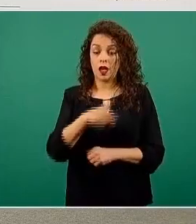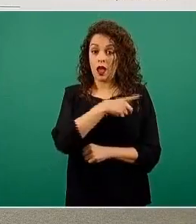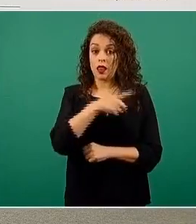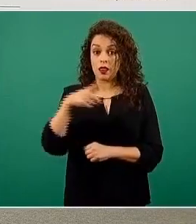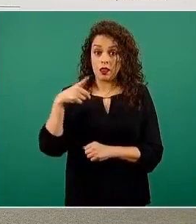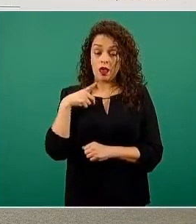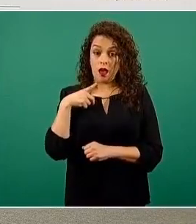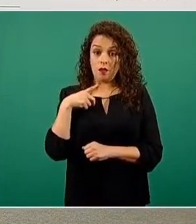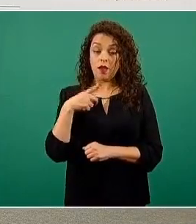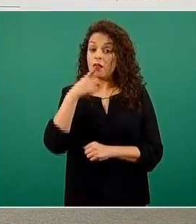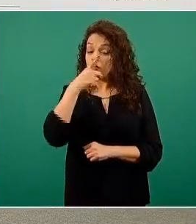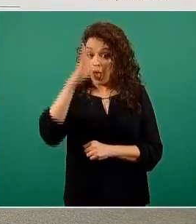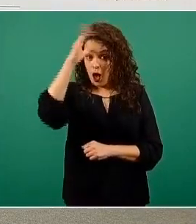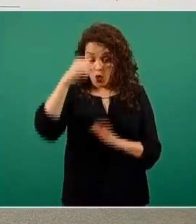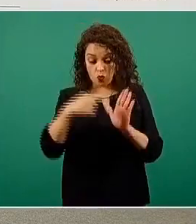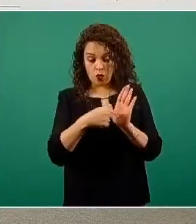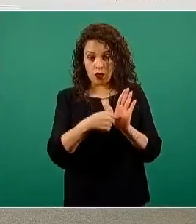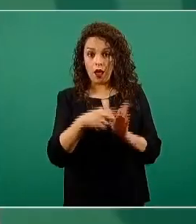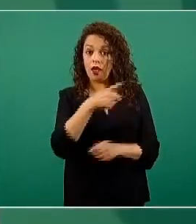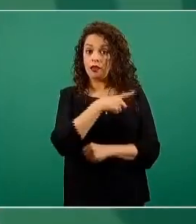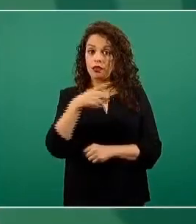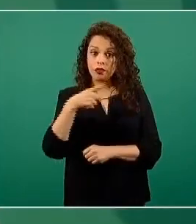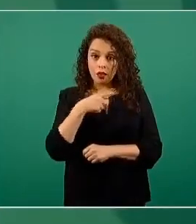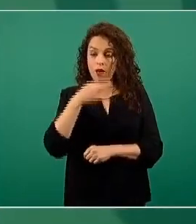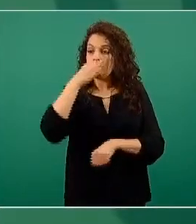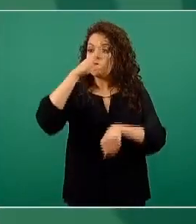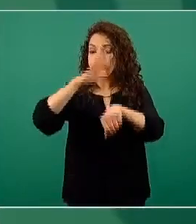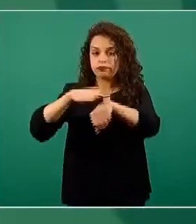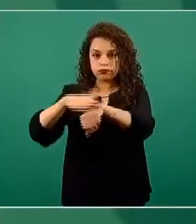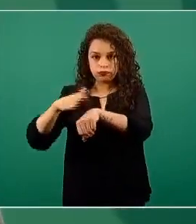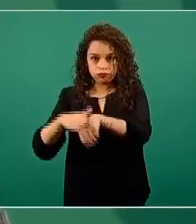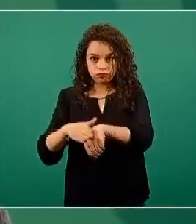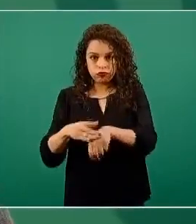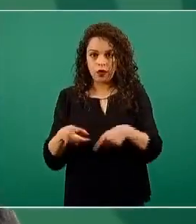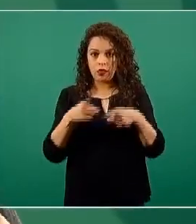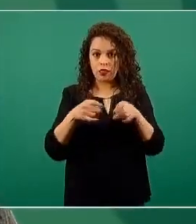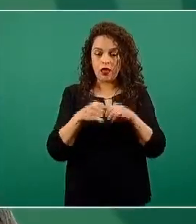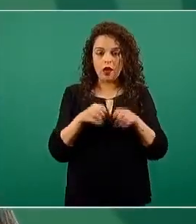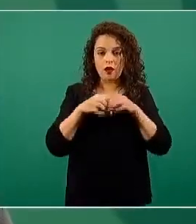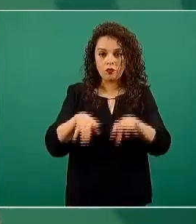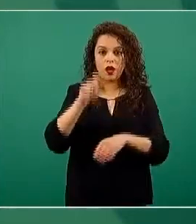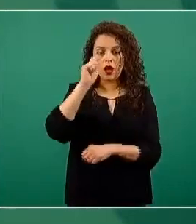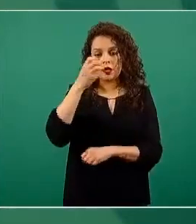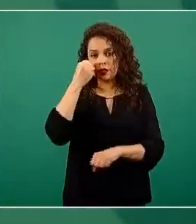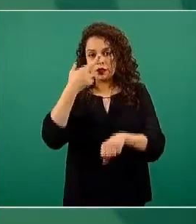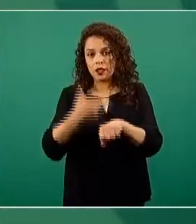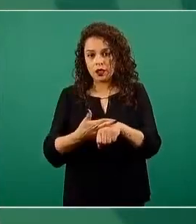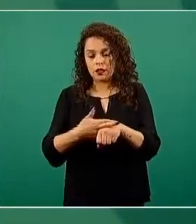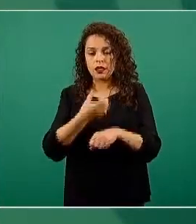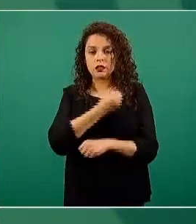les requiere informar, comunicar a la Secretaría de Salud Federal, precisamente para efectos de poder llevar